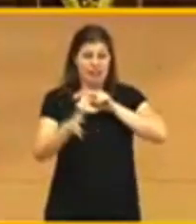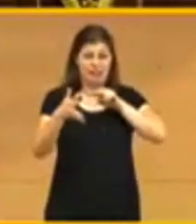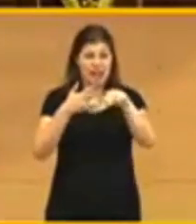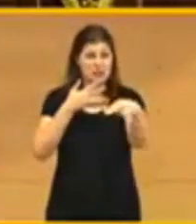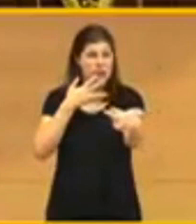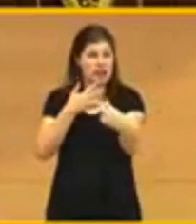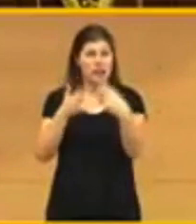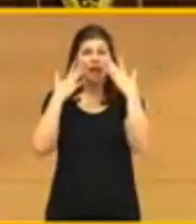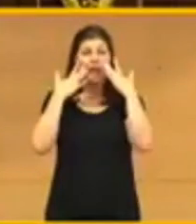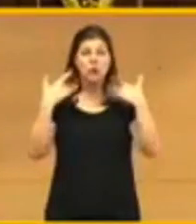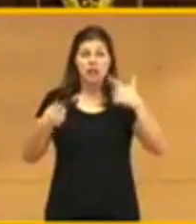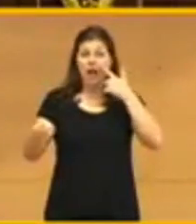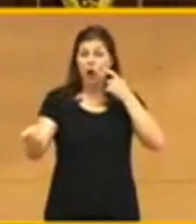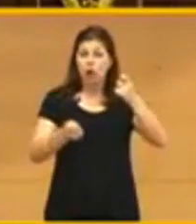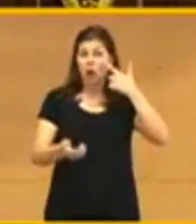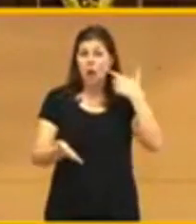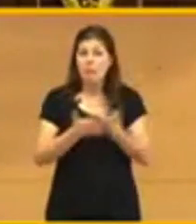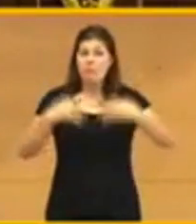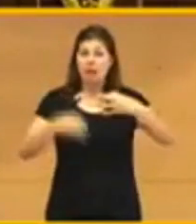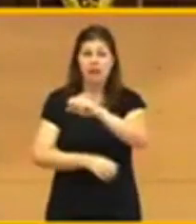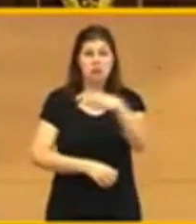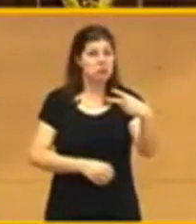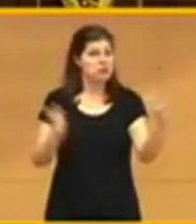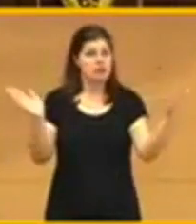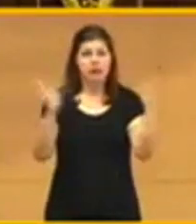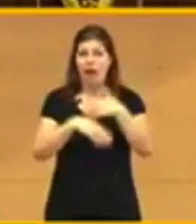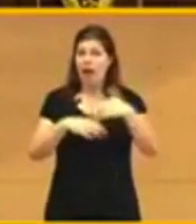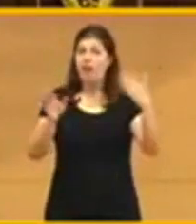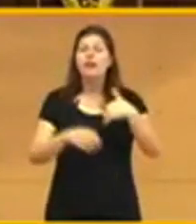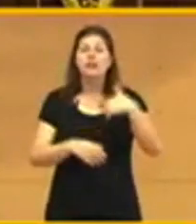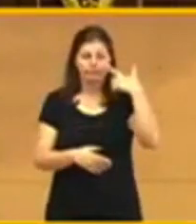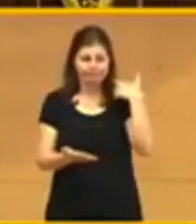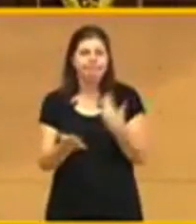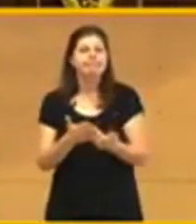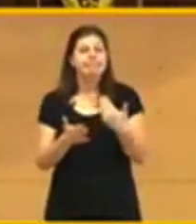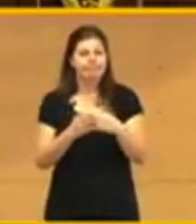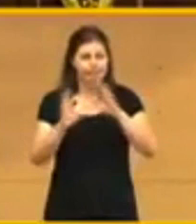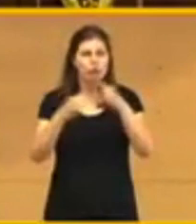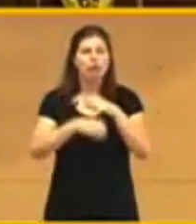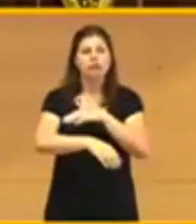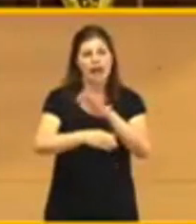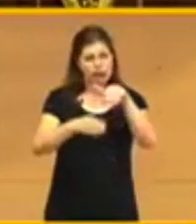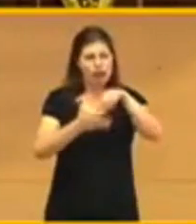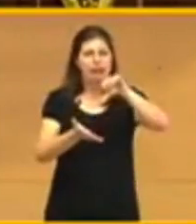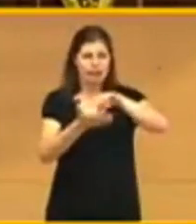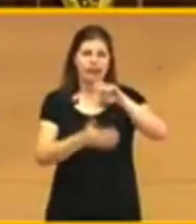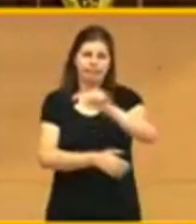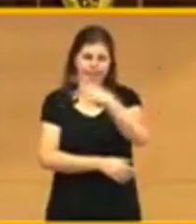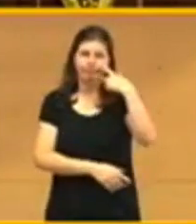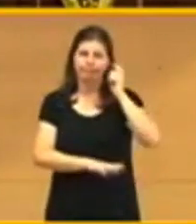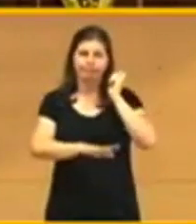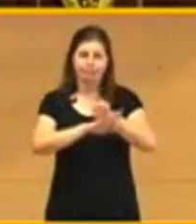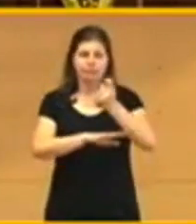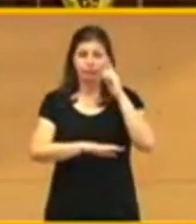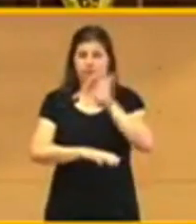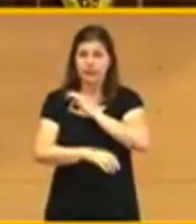control de veracidad del resultado. Y así lo ha ratificado la Junta Electoral Central. Señorías, no existe un solo país en el